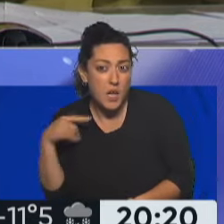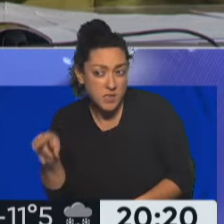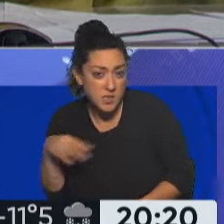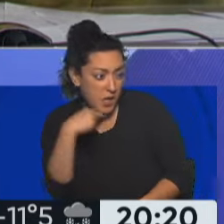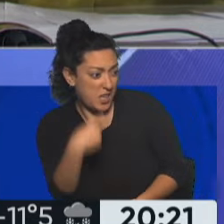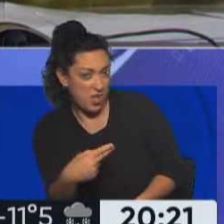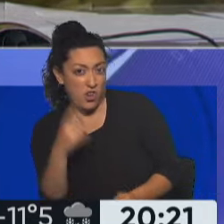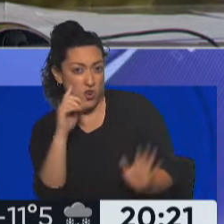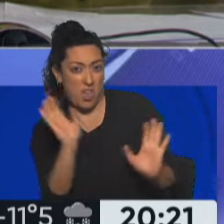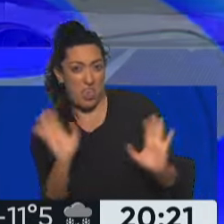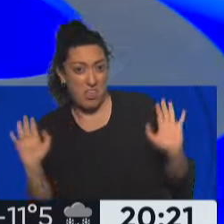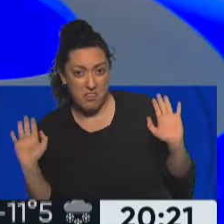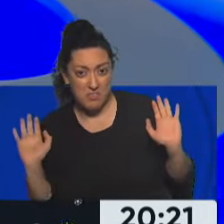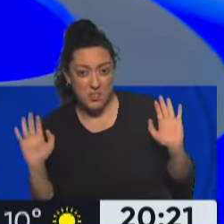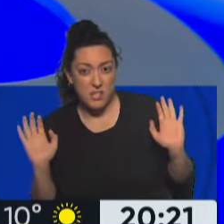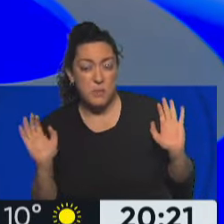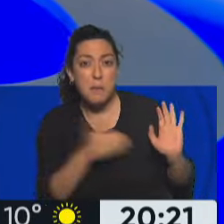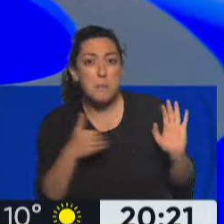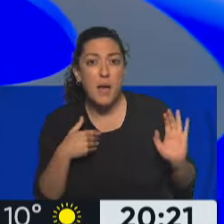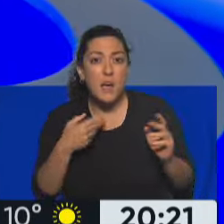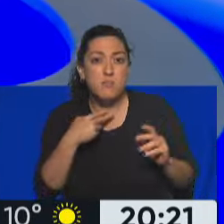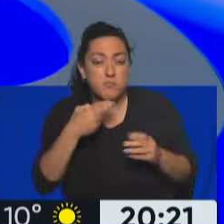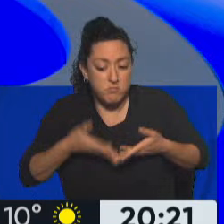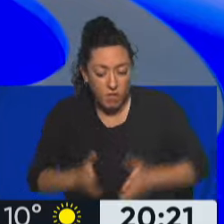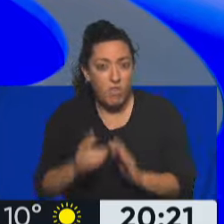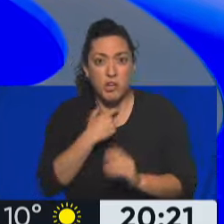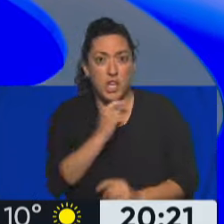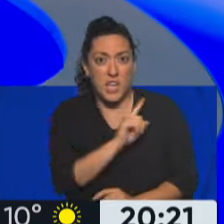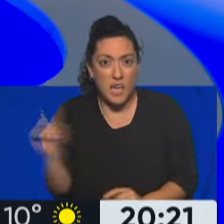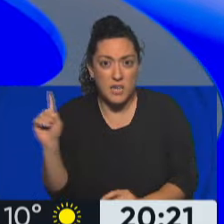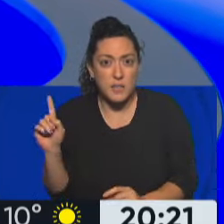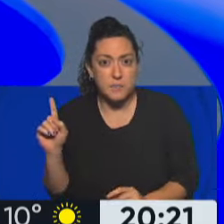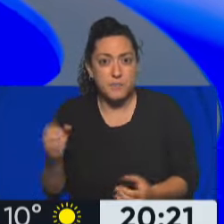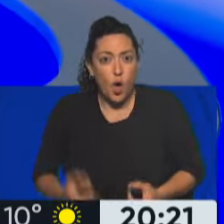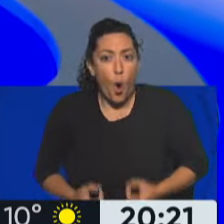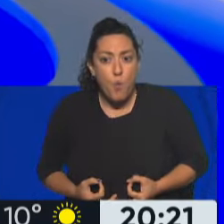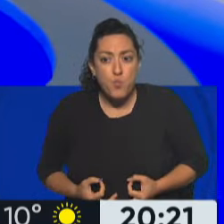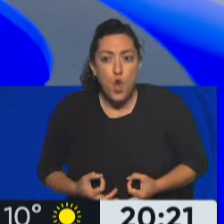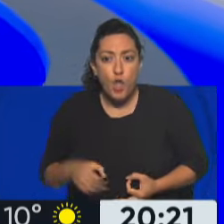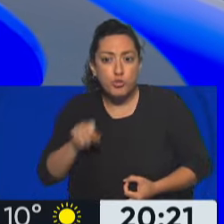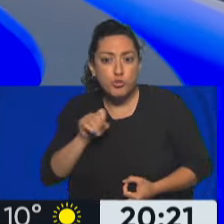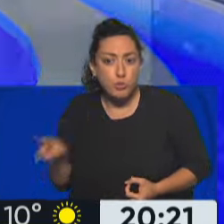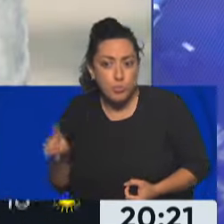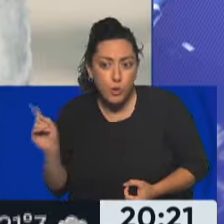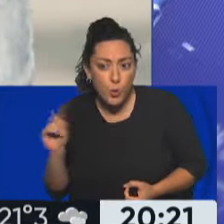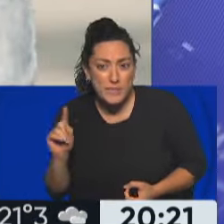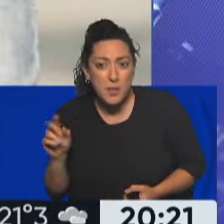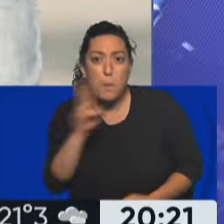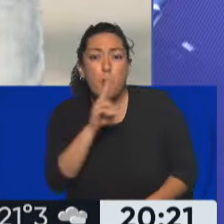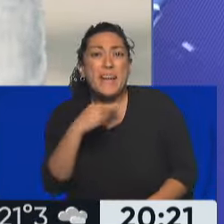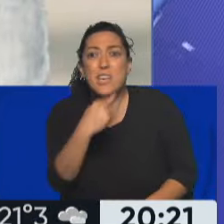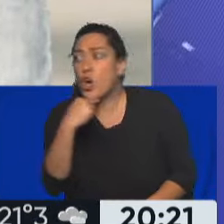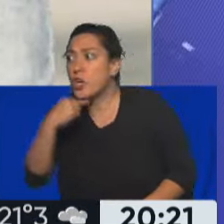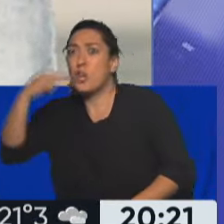procreacional, porque en realidad no quiere ser mamá, no le interesó nunca ser mamá, y los óvulos no eran de ella tampoco. Y ya tiene sus hijos, ella además. tiene tres hijos, exactamente.